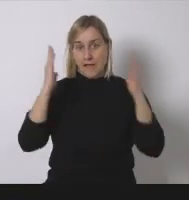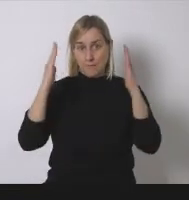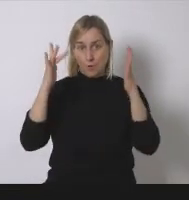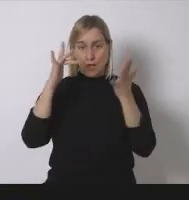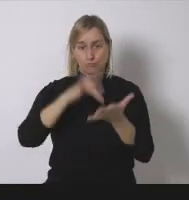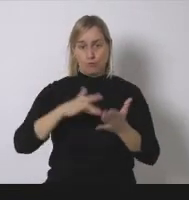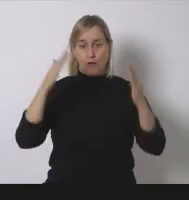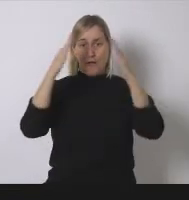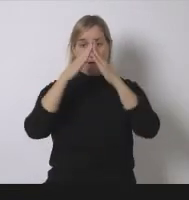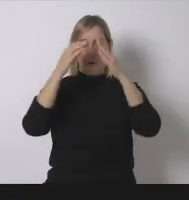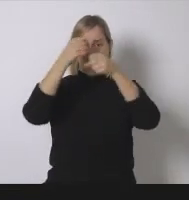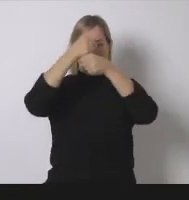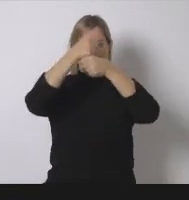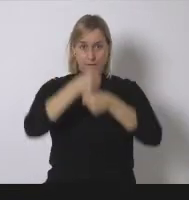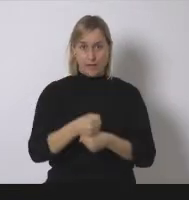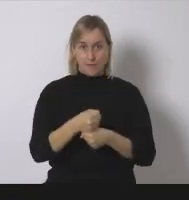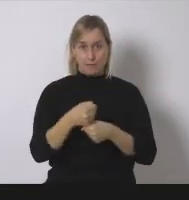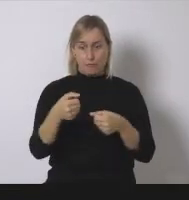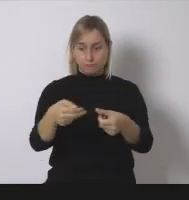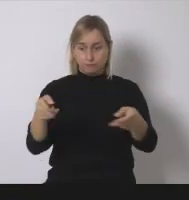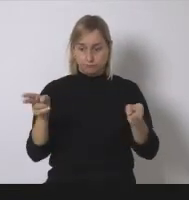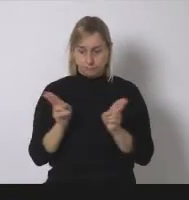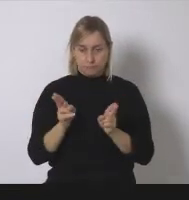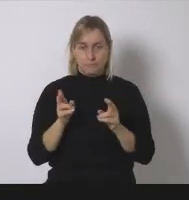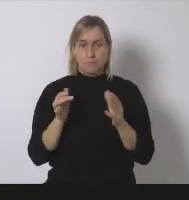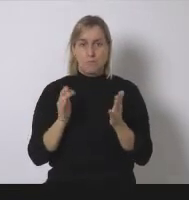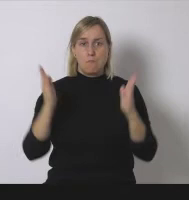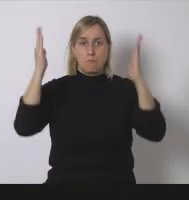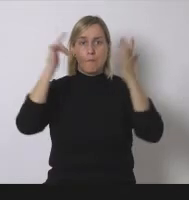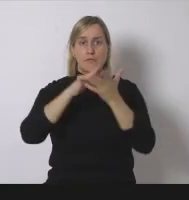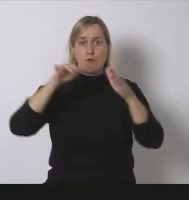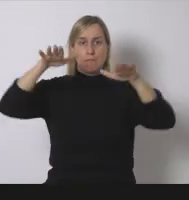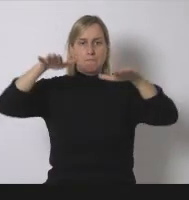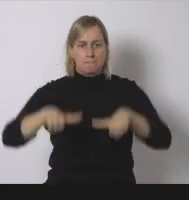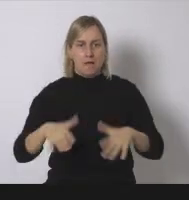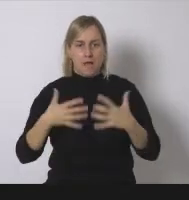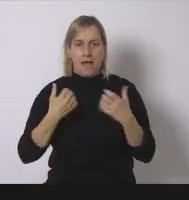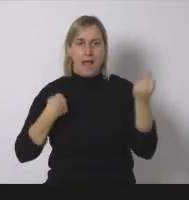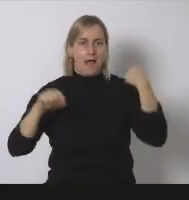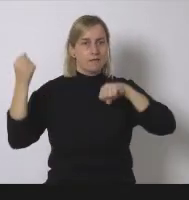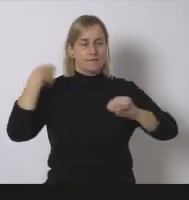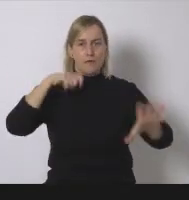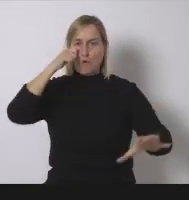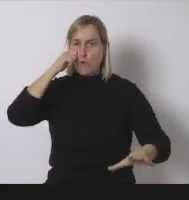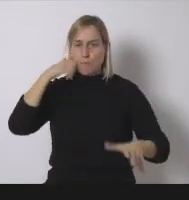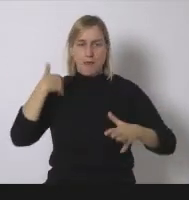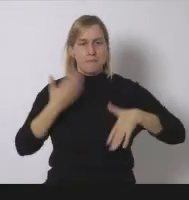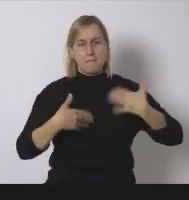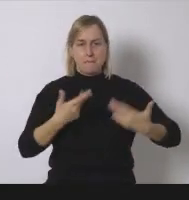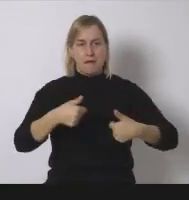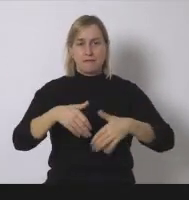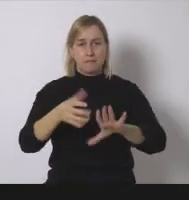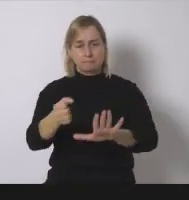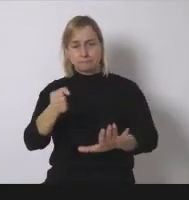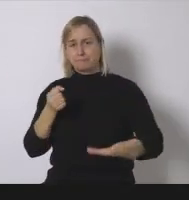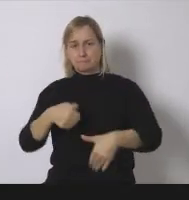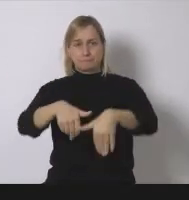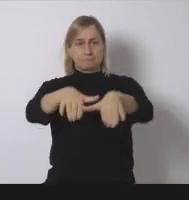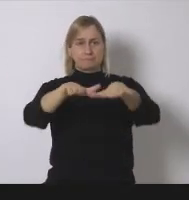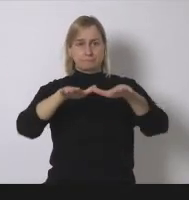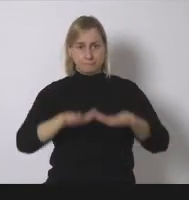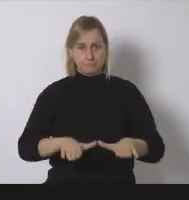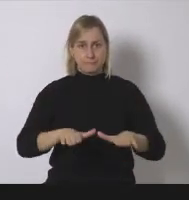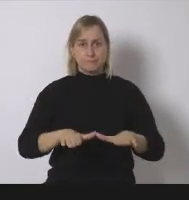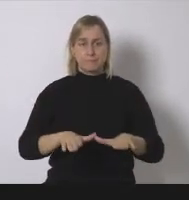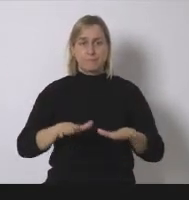durante el confinamiento con el paro parcial de la actividad humana que habitualmente llevábamos a cabo hemos podido saber cuáles